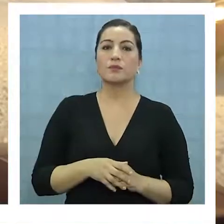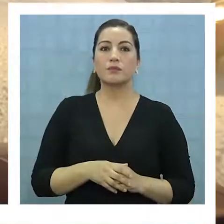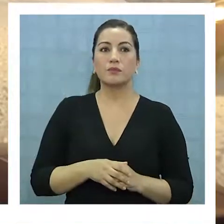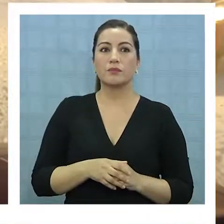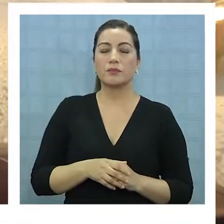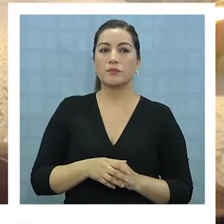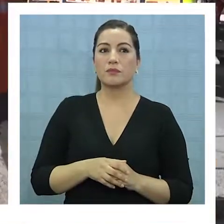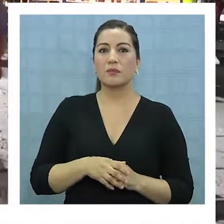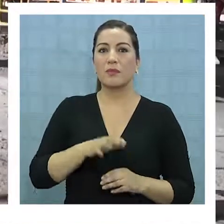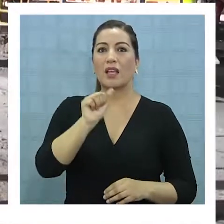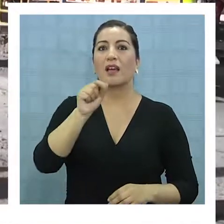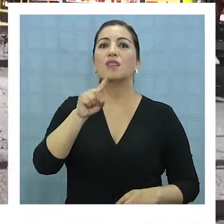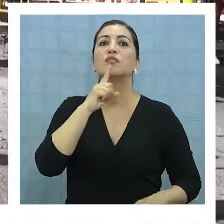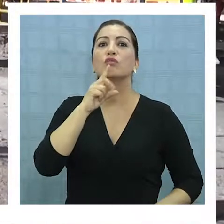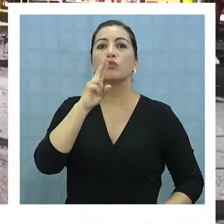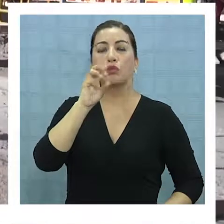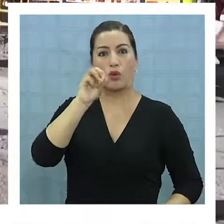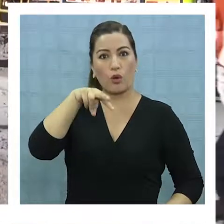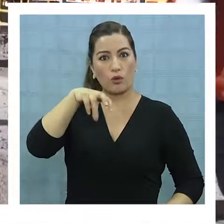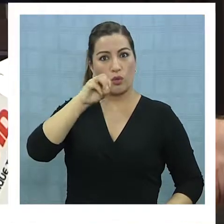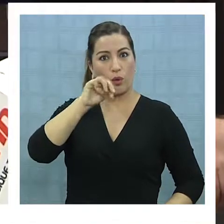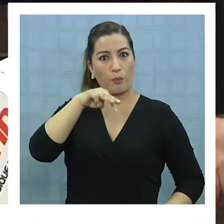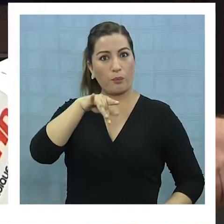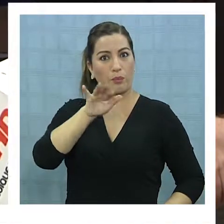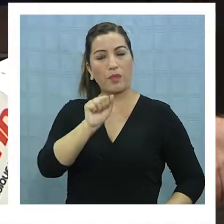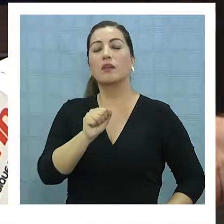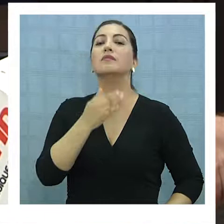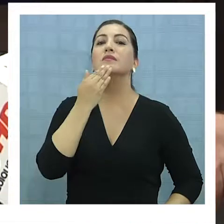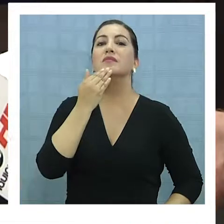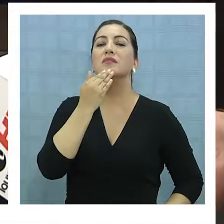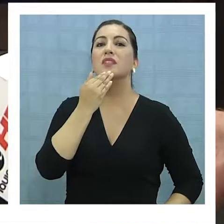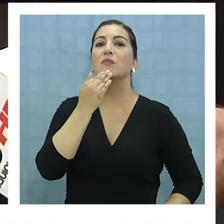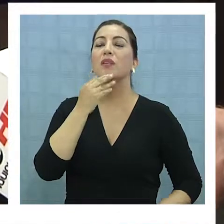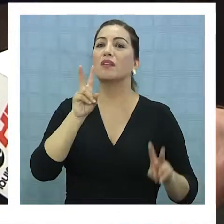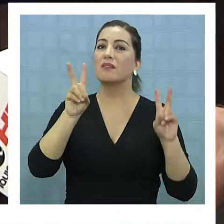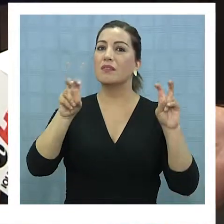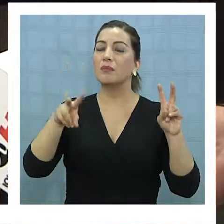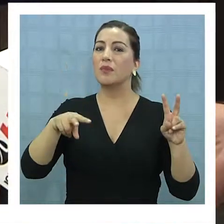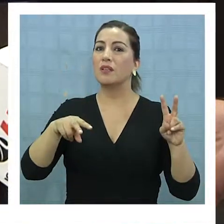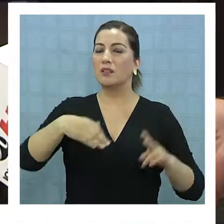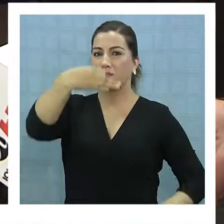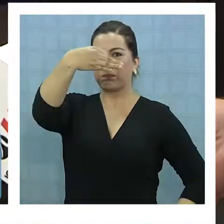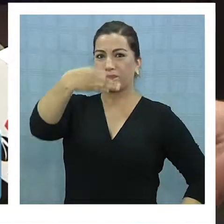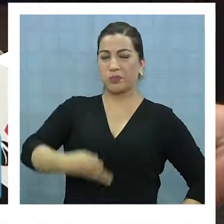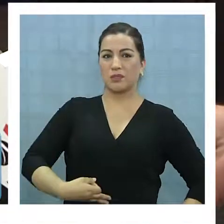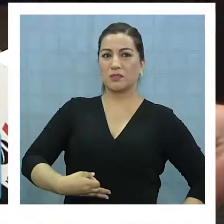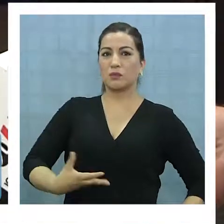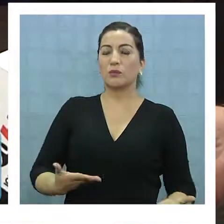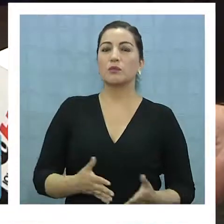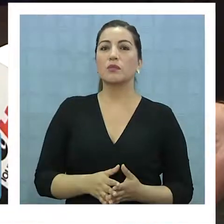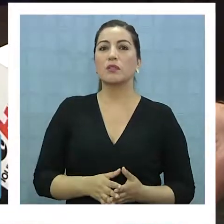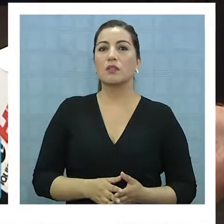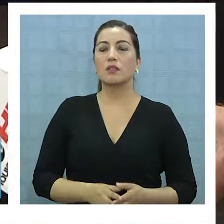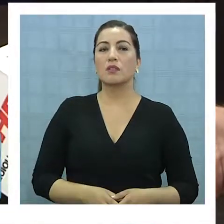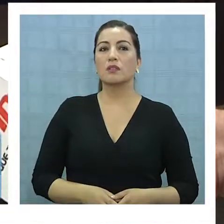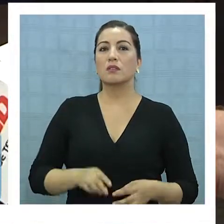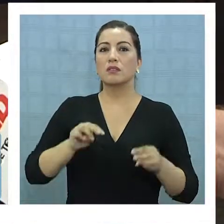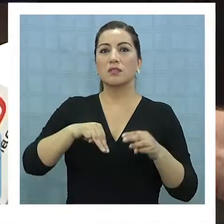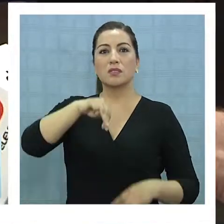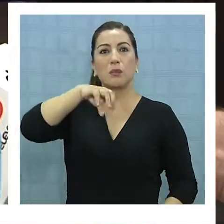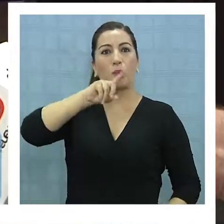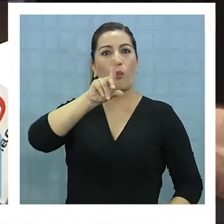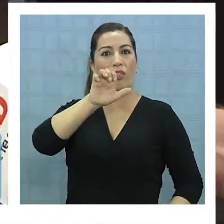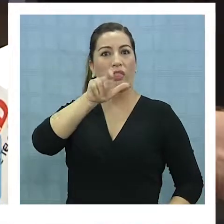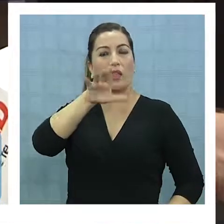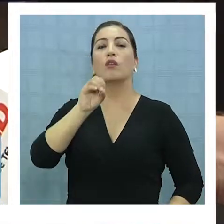astronomía. También las fuerzas de seguridad tienen este modelo de exposición